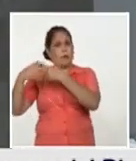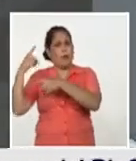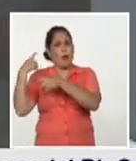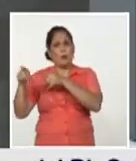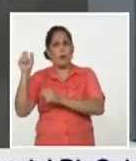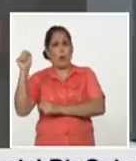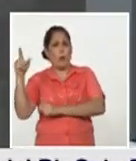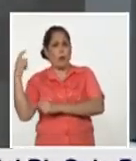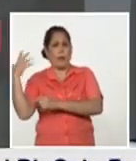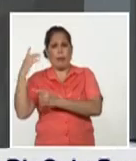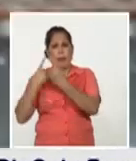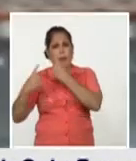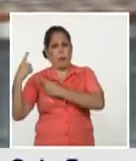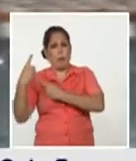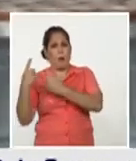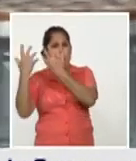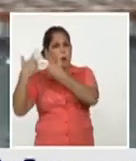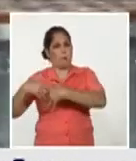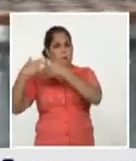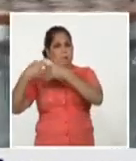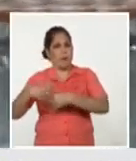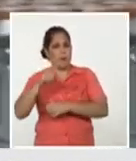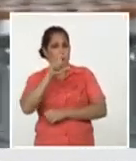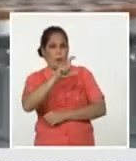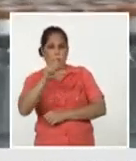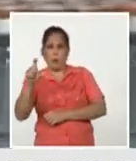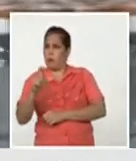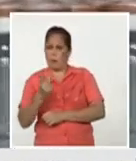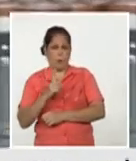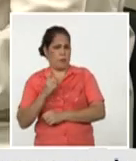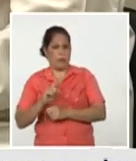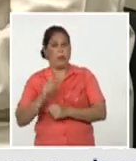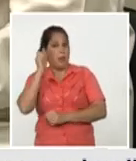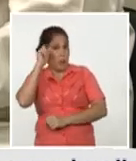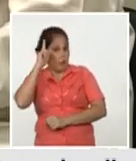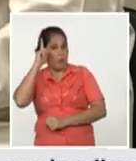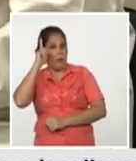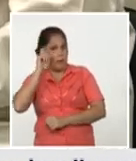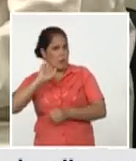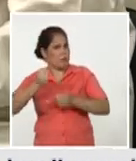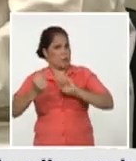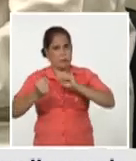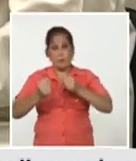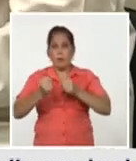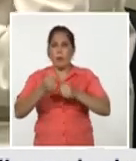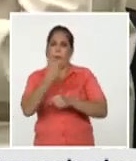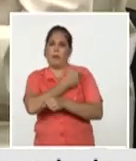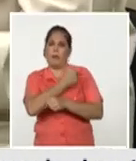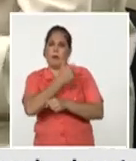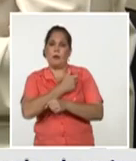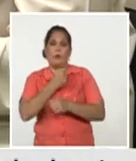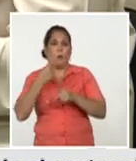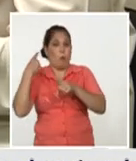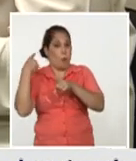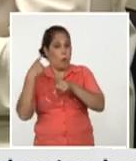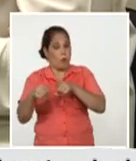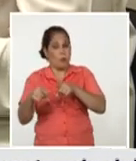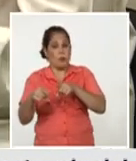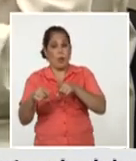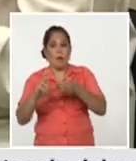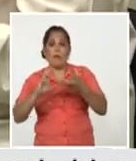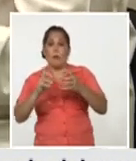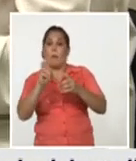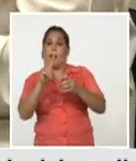para desarrollar vacunas contra la COVID tenemos experiencia regulatoria y además tenemos son plataformas de vacunas que